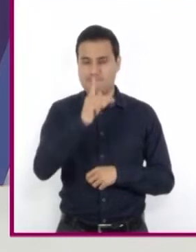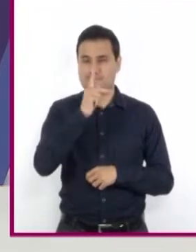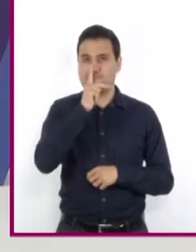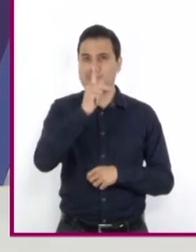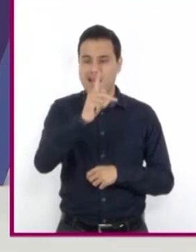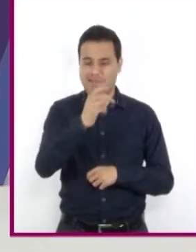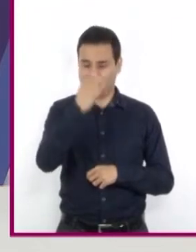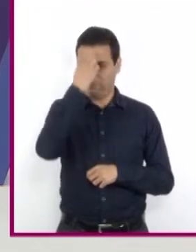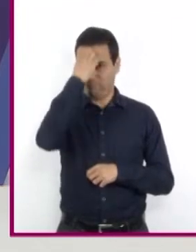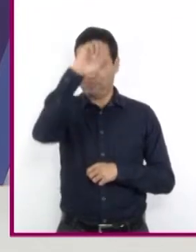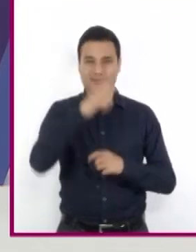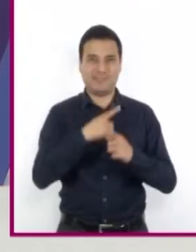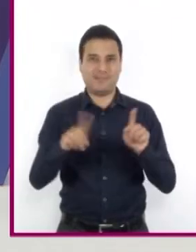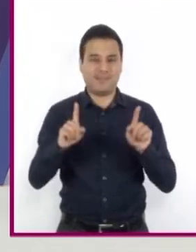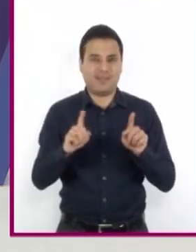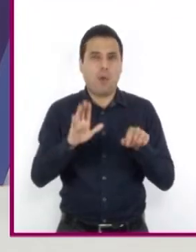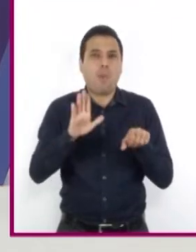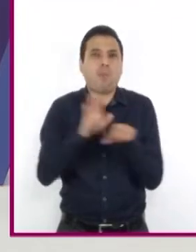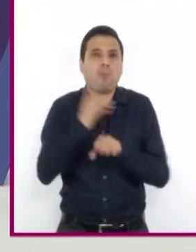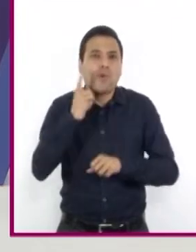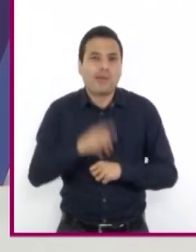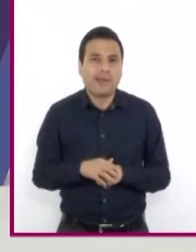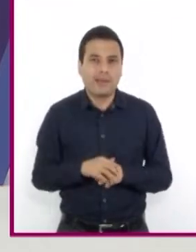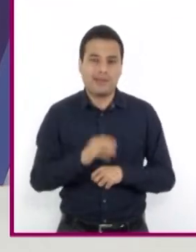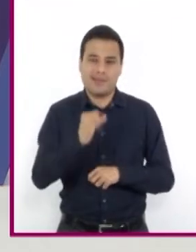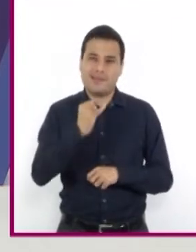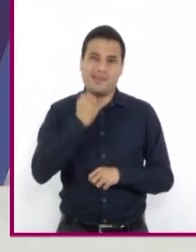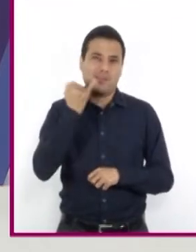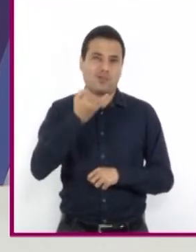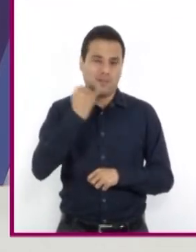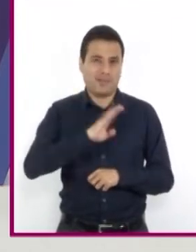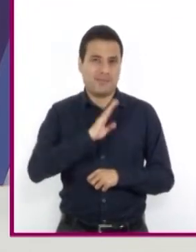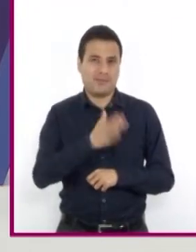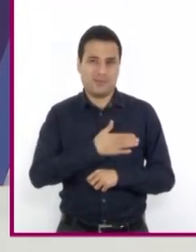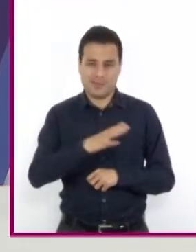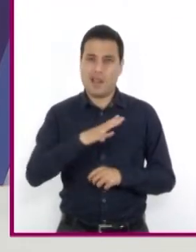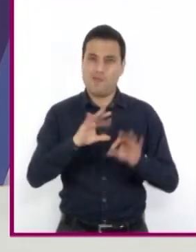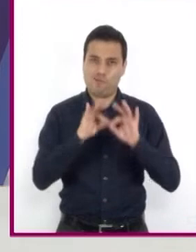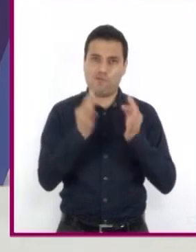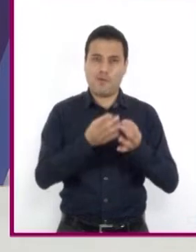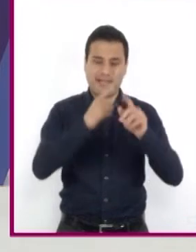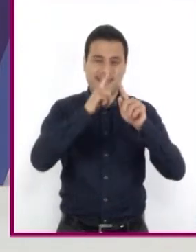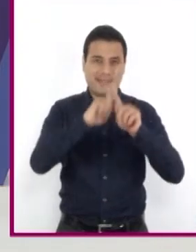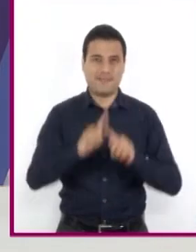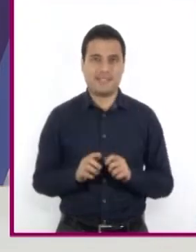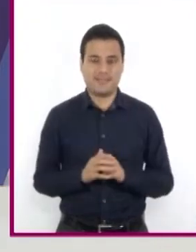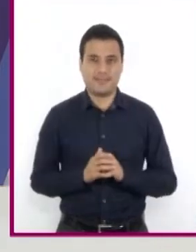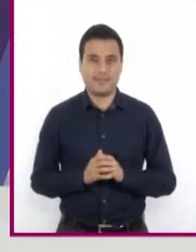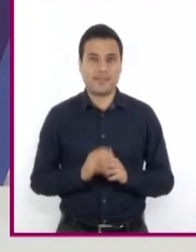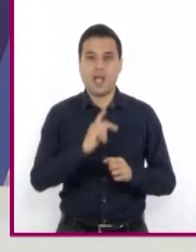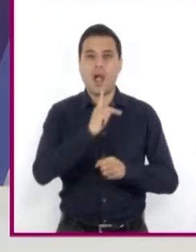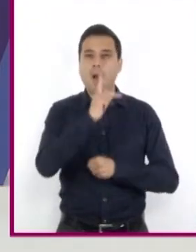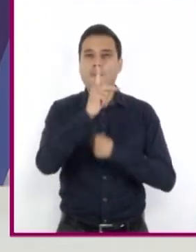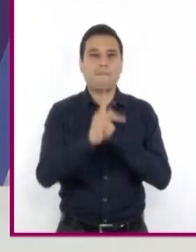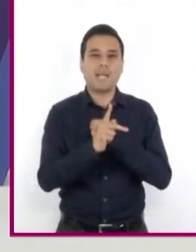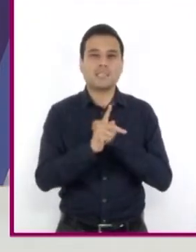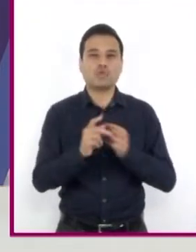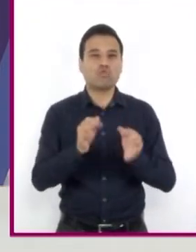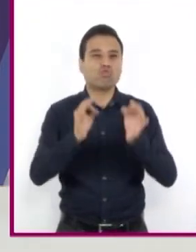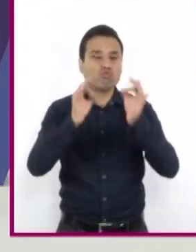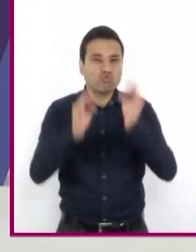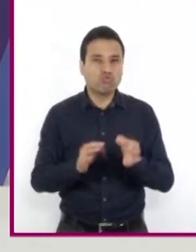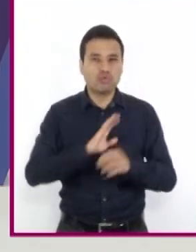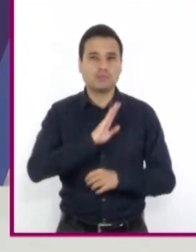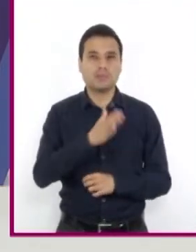Esto es gracias a la diversidad lingüística que existe dentro del español. Para saber en qué países se habla el español,